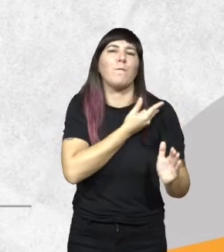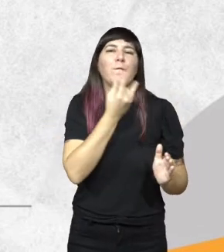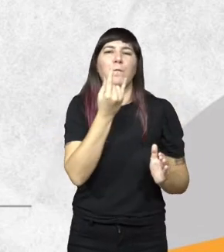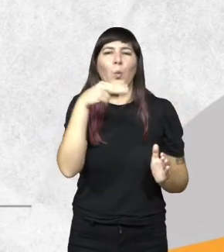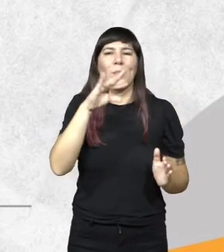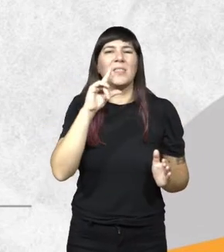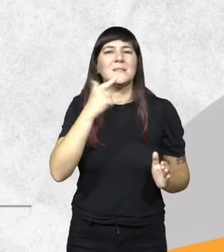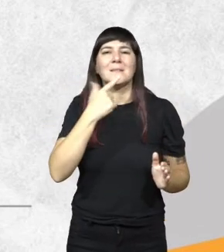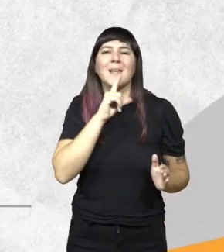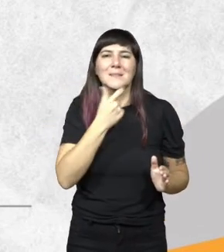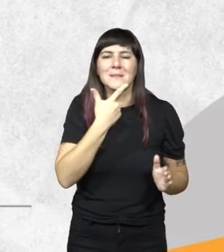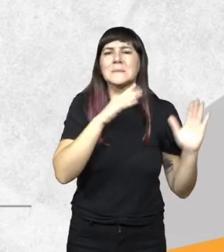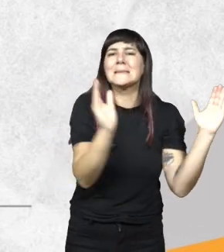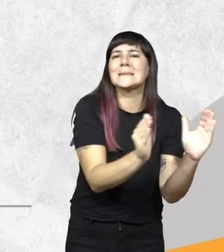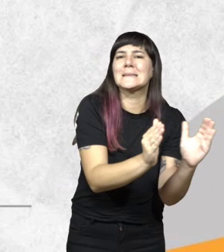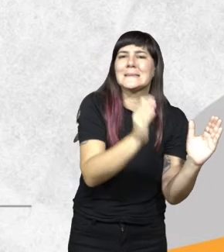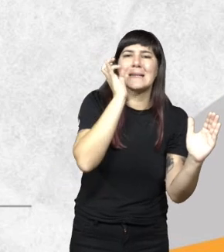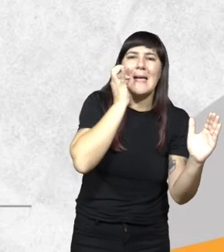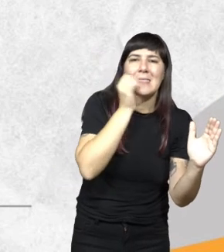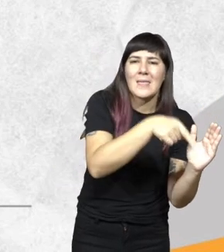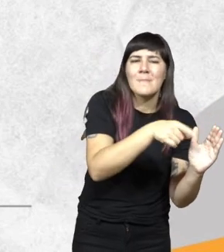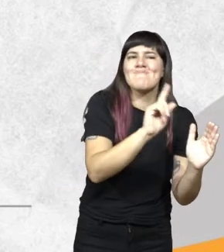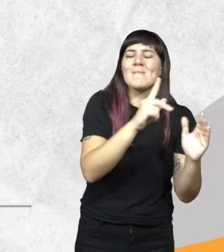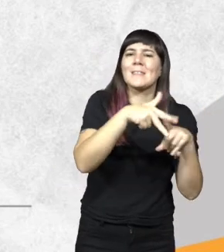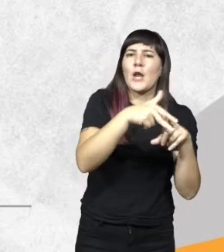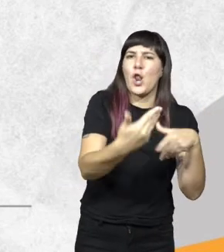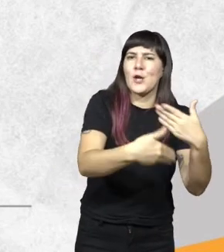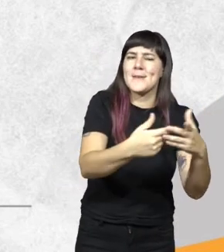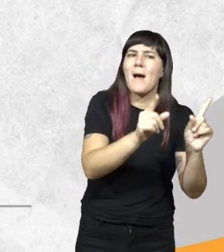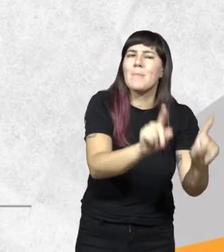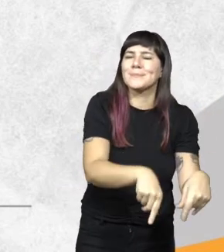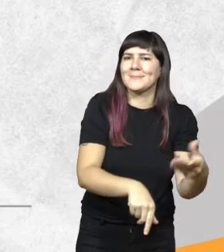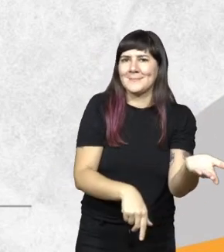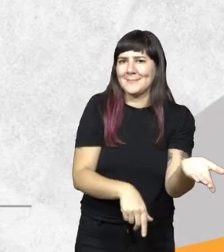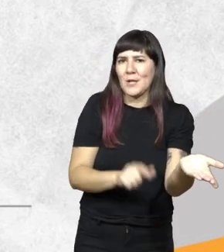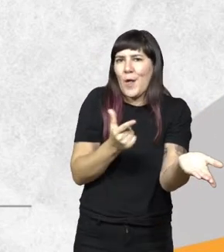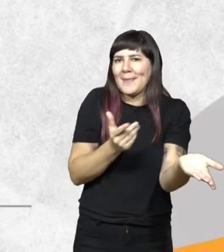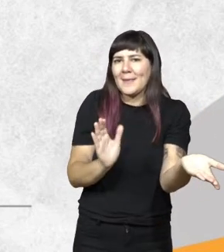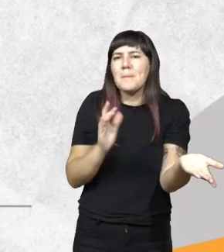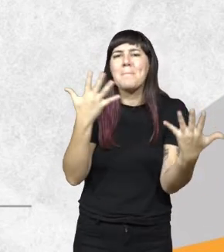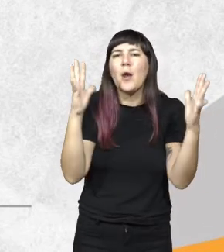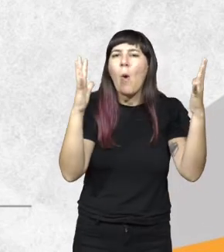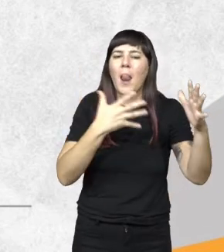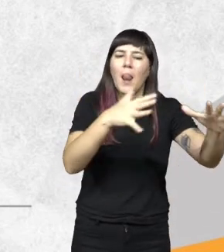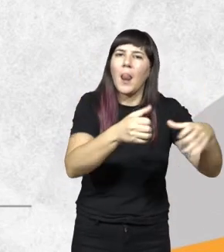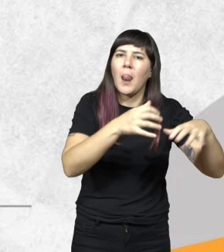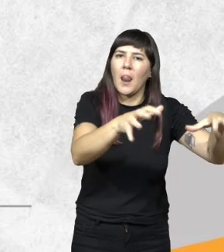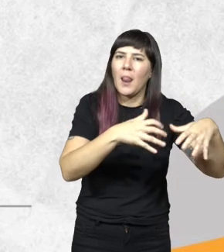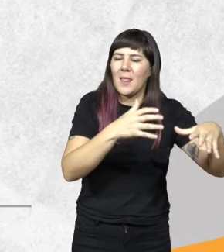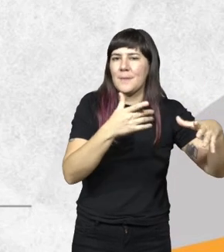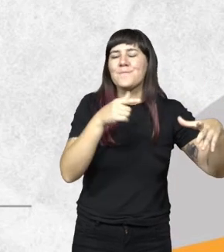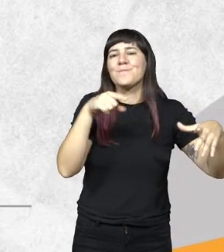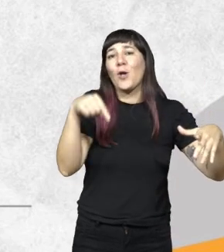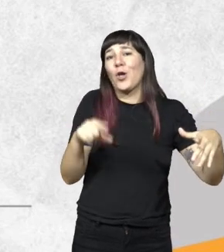azúcar y que no tienen acceso a tecnología o sea por eso habla de una cosecha semi-mecanizada o manual hoy en día los grandes